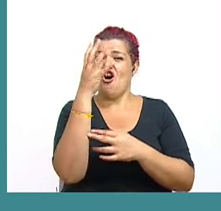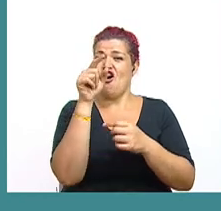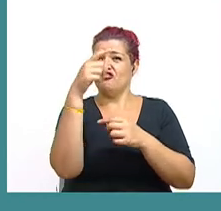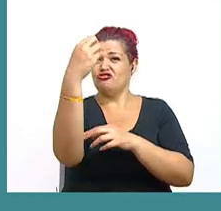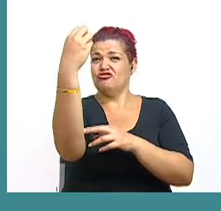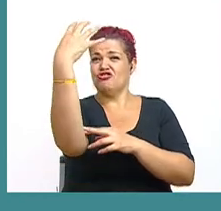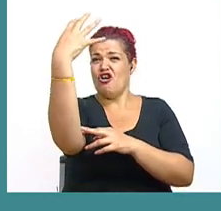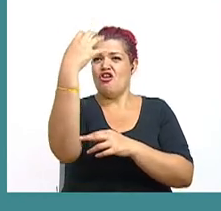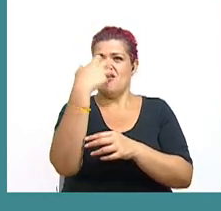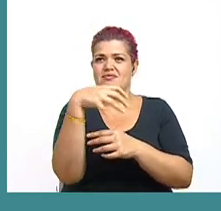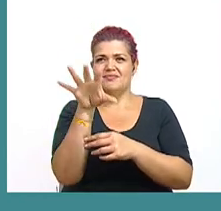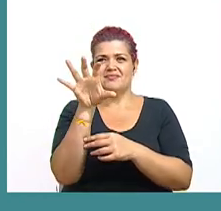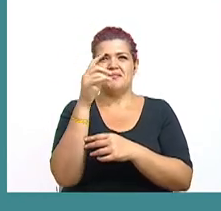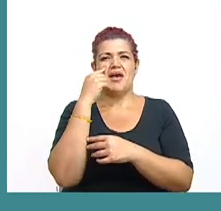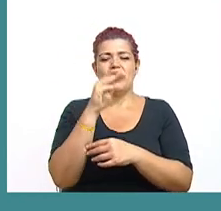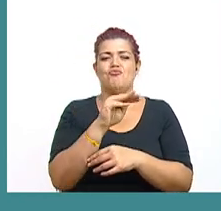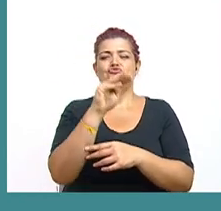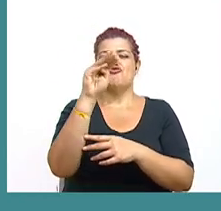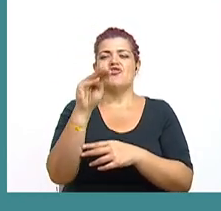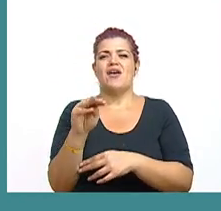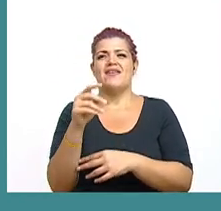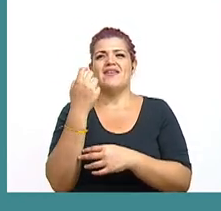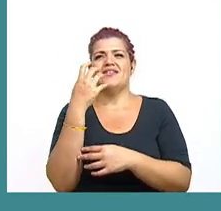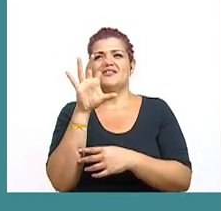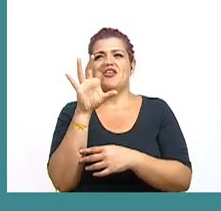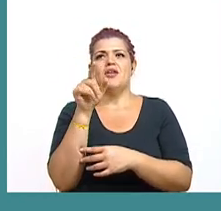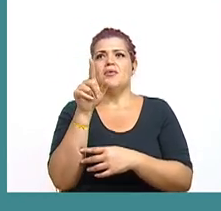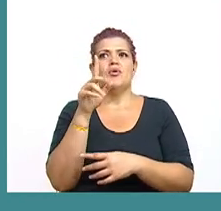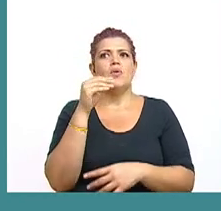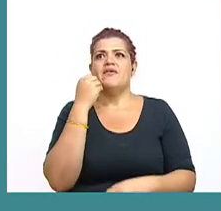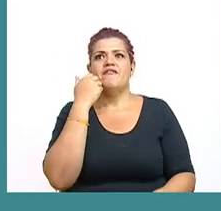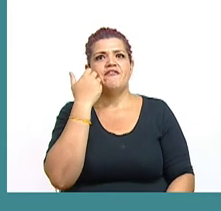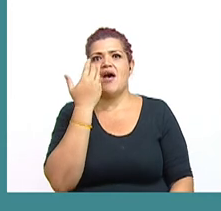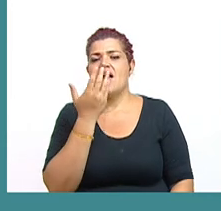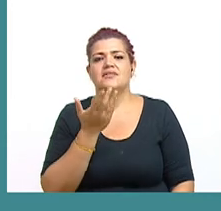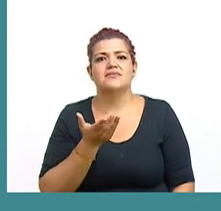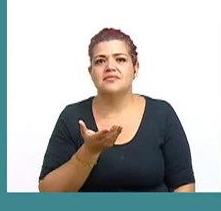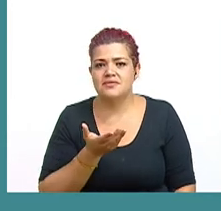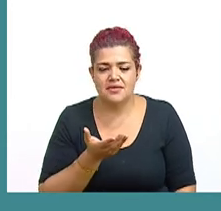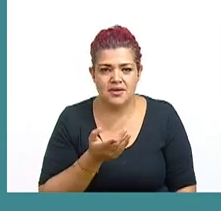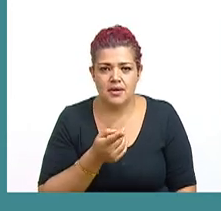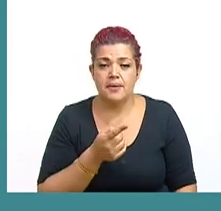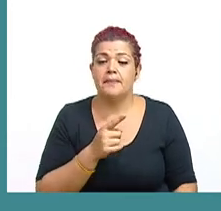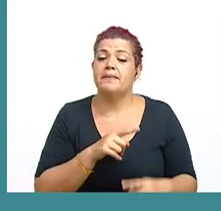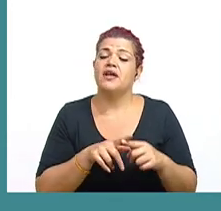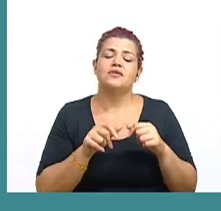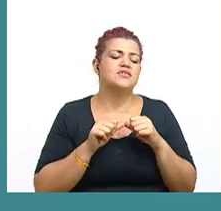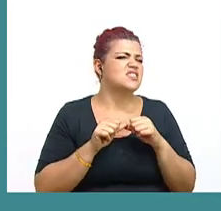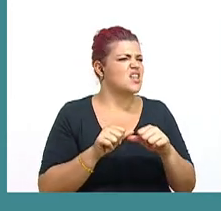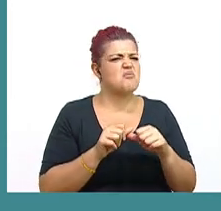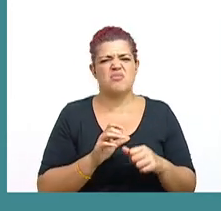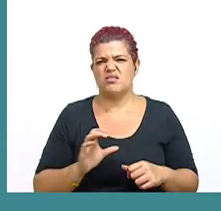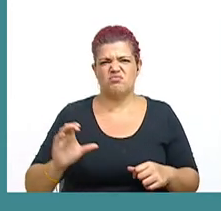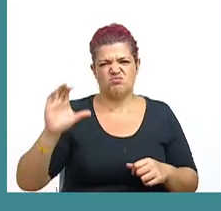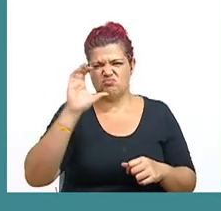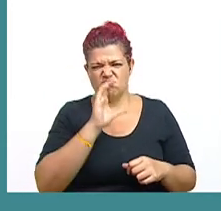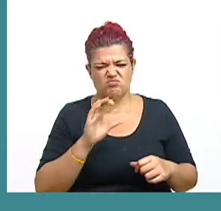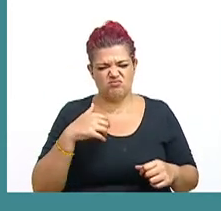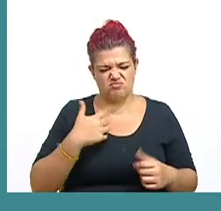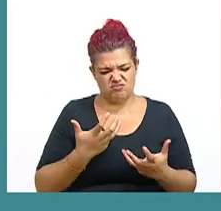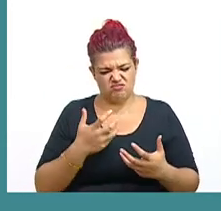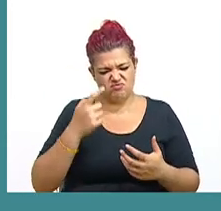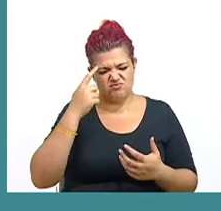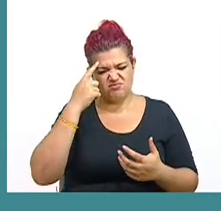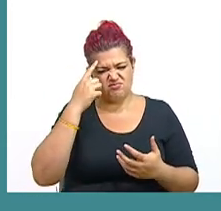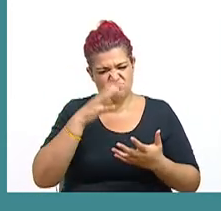Ojo que hay como una montañita, ¿no?, en el centro, porque no es fácil, efectivamente, pero siempre hay que buscar ese conocimiento